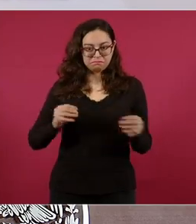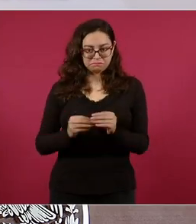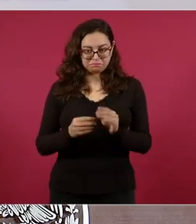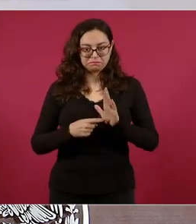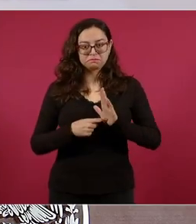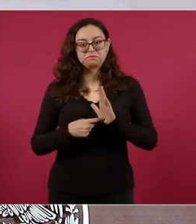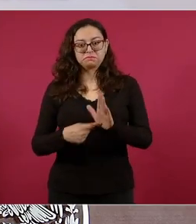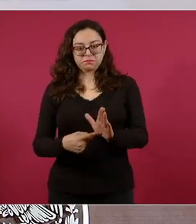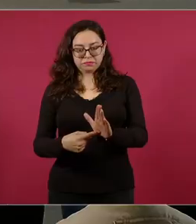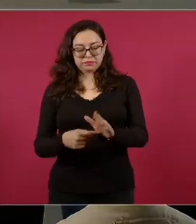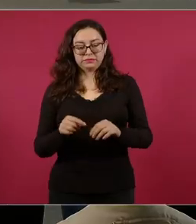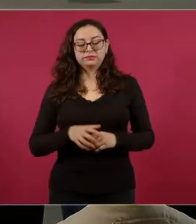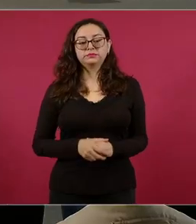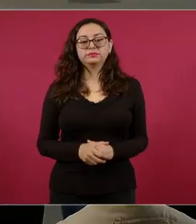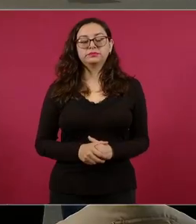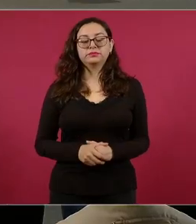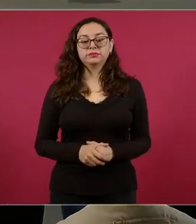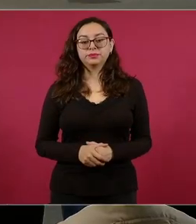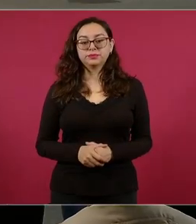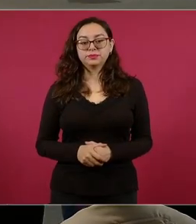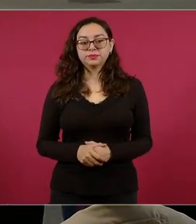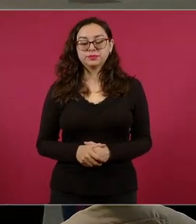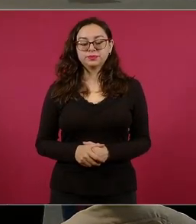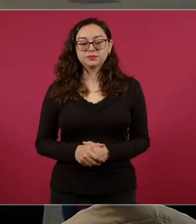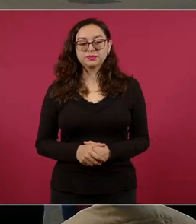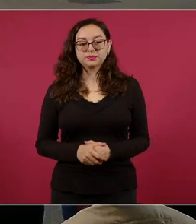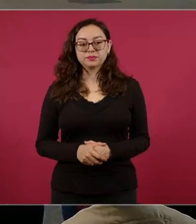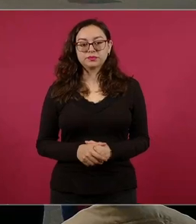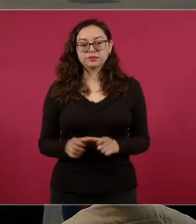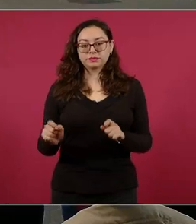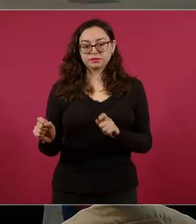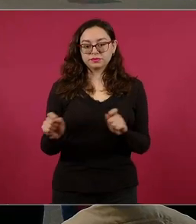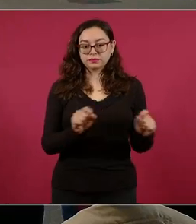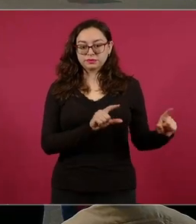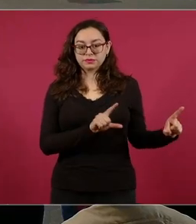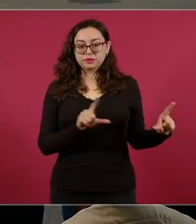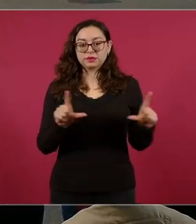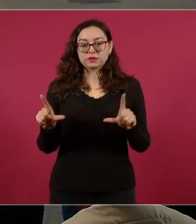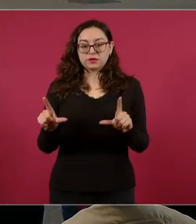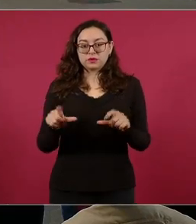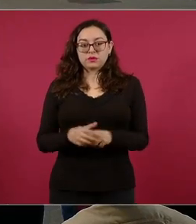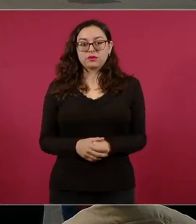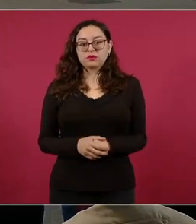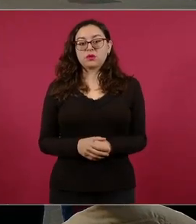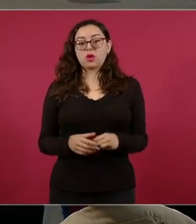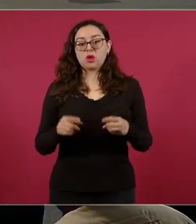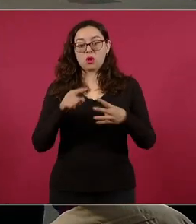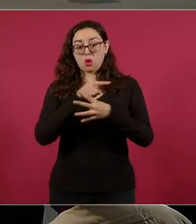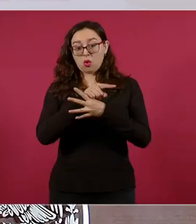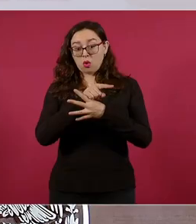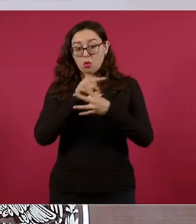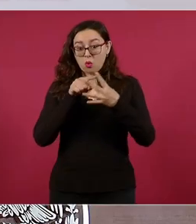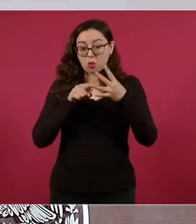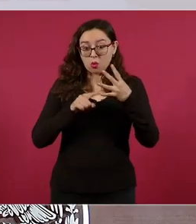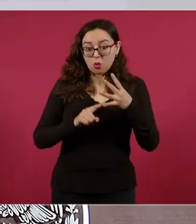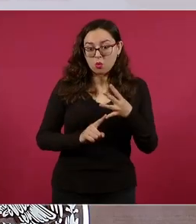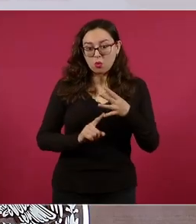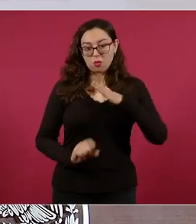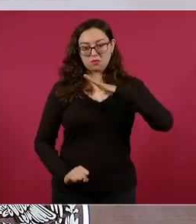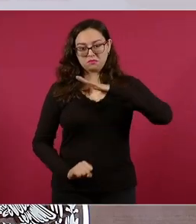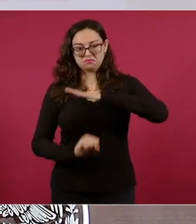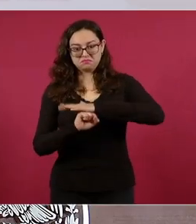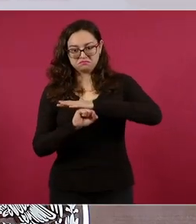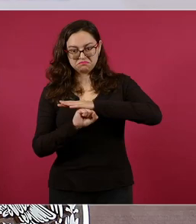primera gráfica que describe, son cuatro pilares los que la Secretaría de Hacienda ha